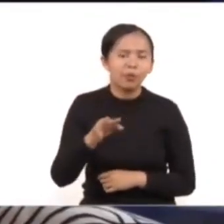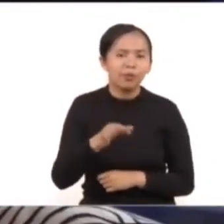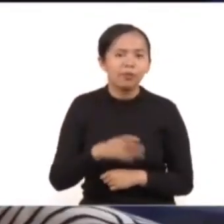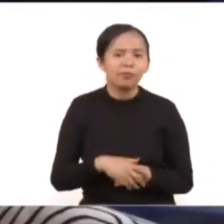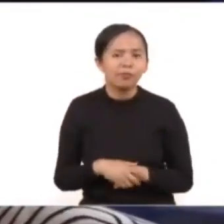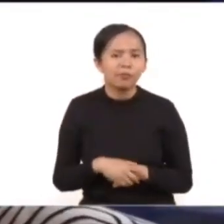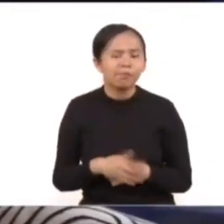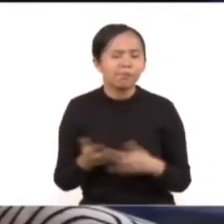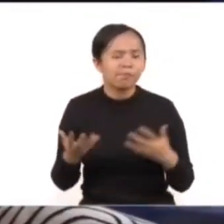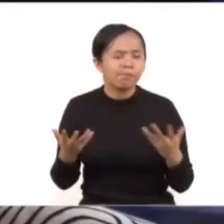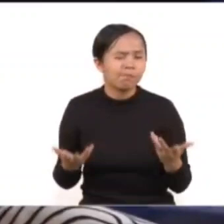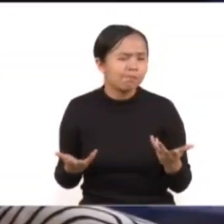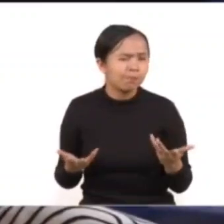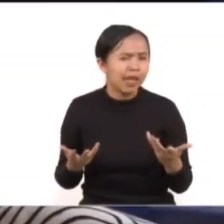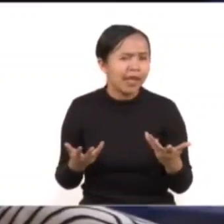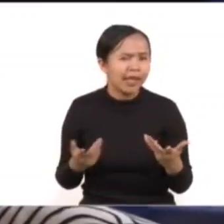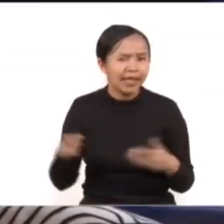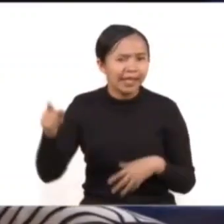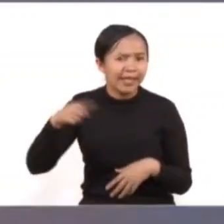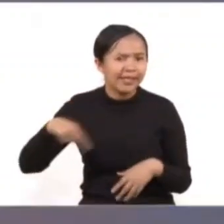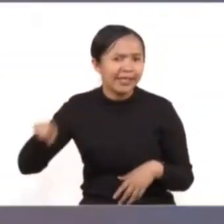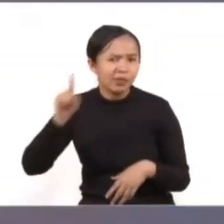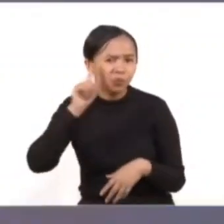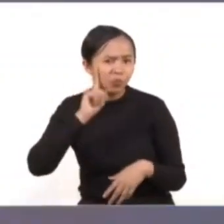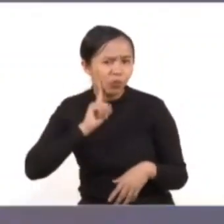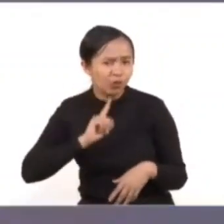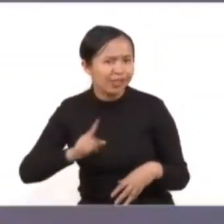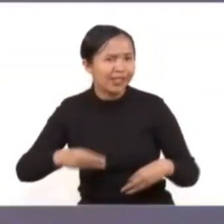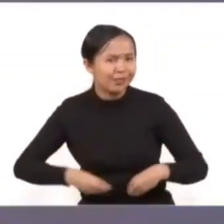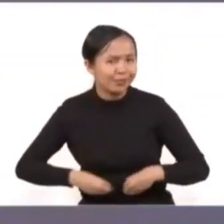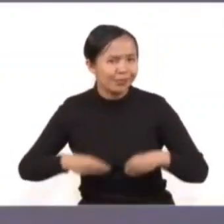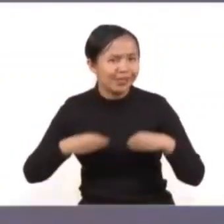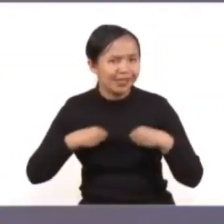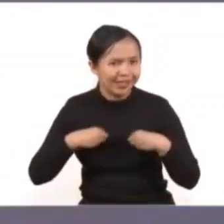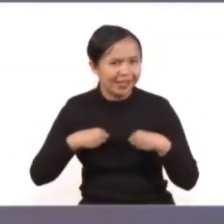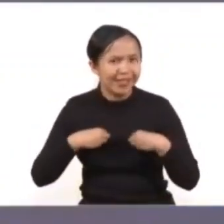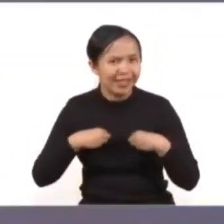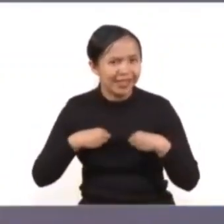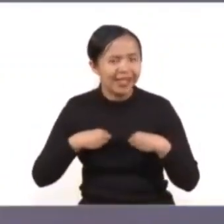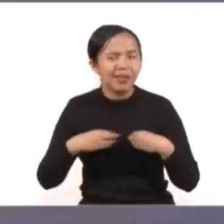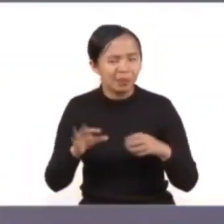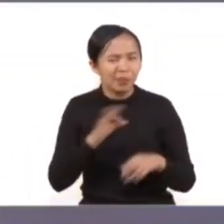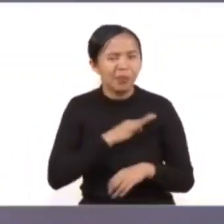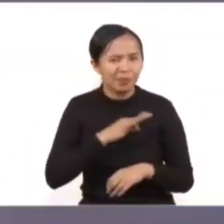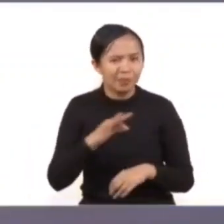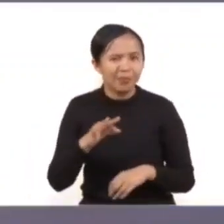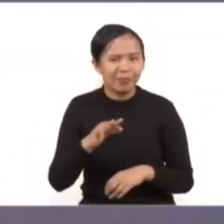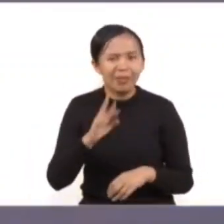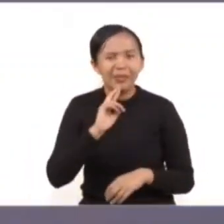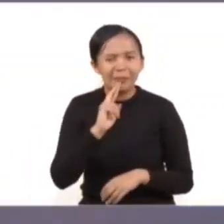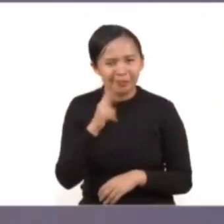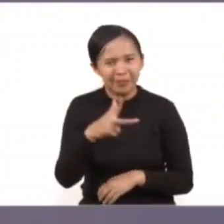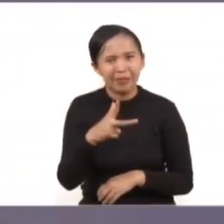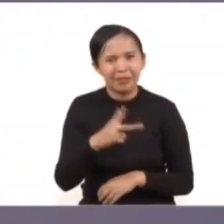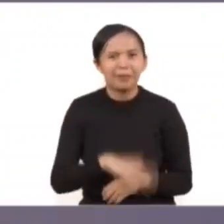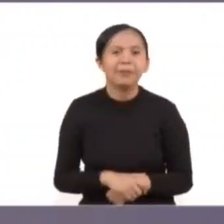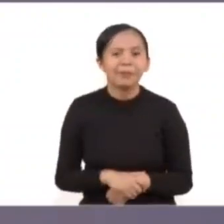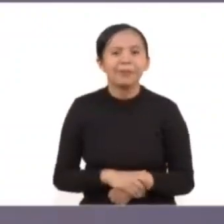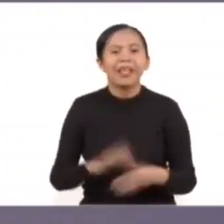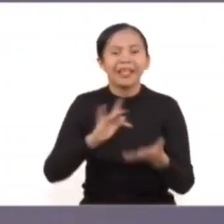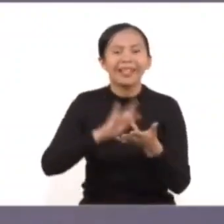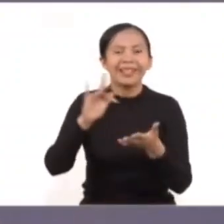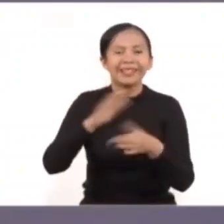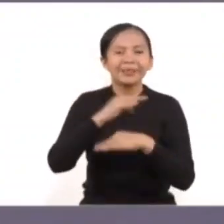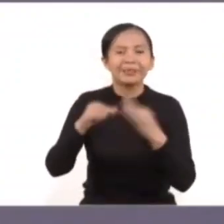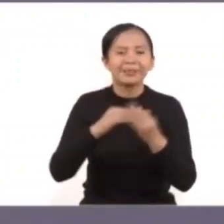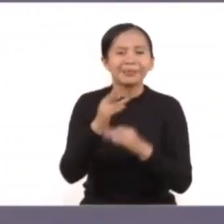acceso de las mujeres a una vida libre de violencia. Muchísimas gracias, que tengan muy buena tarde todas y todos